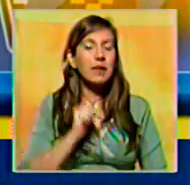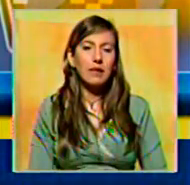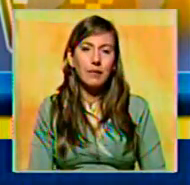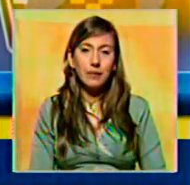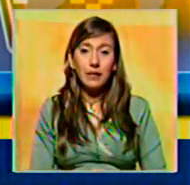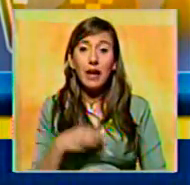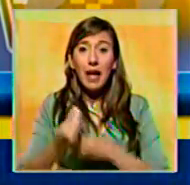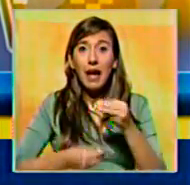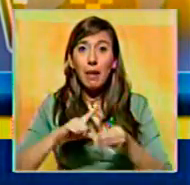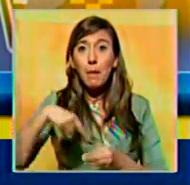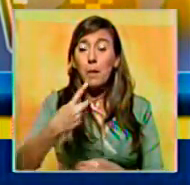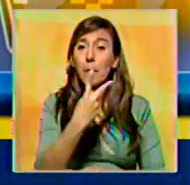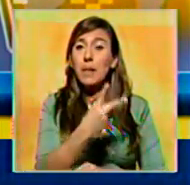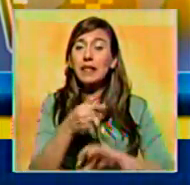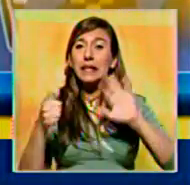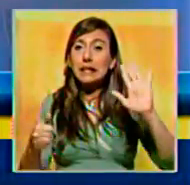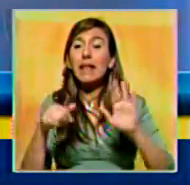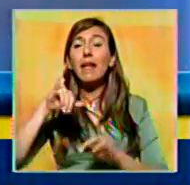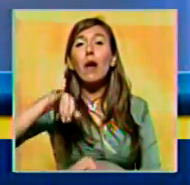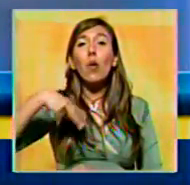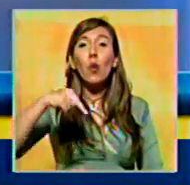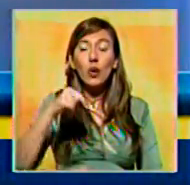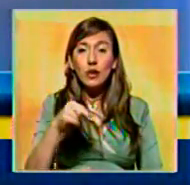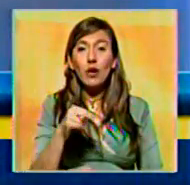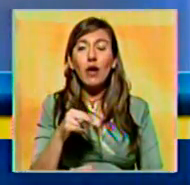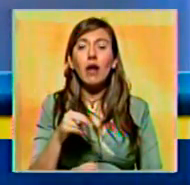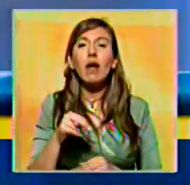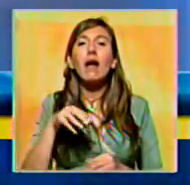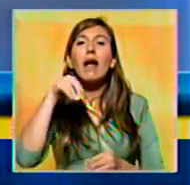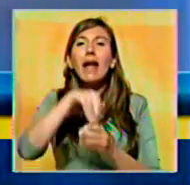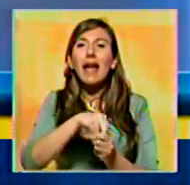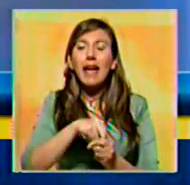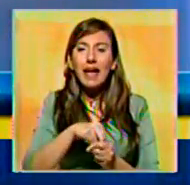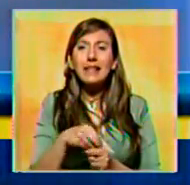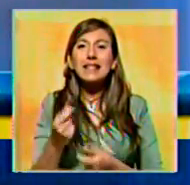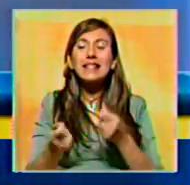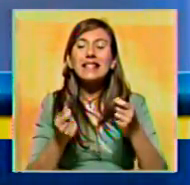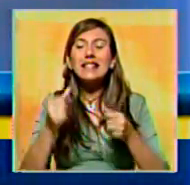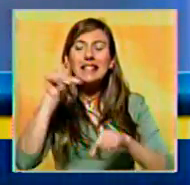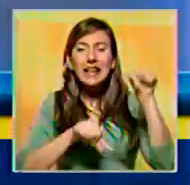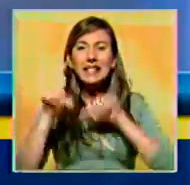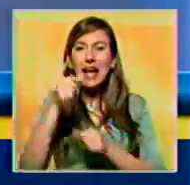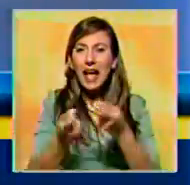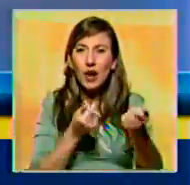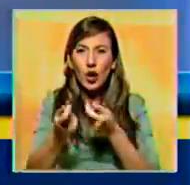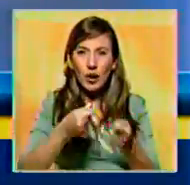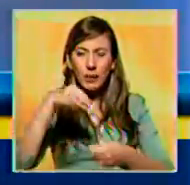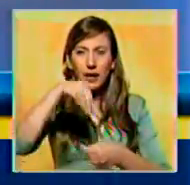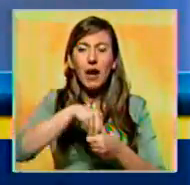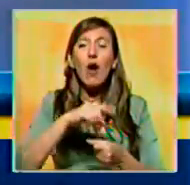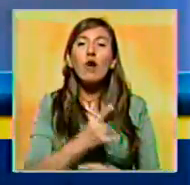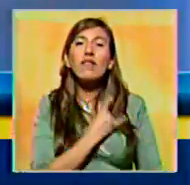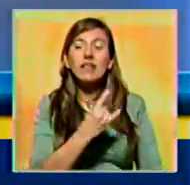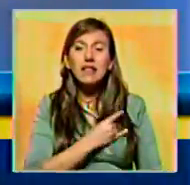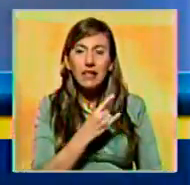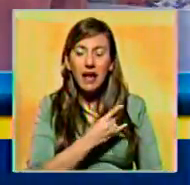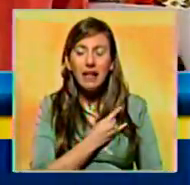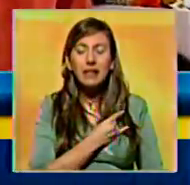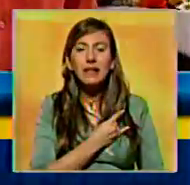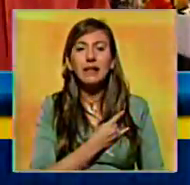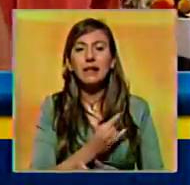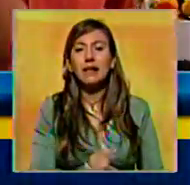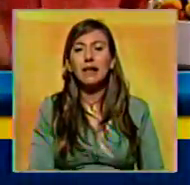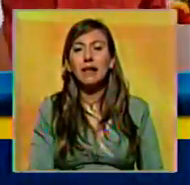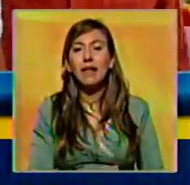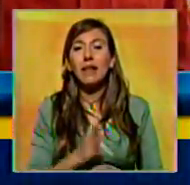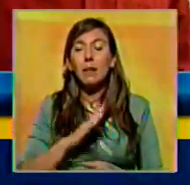se realizará el próximo 26 de junio en el Auditorio de la Facultad de Ciencias Económicas y Sociales de la Universidad José Gregorio Hernández, ubicada en